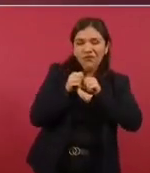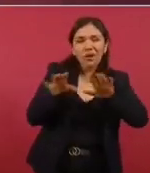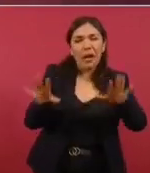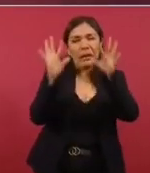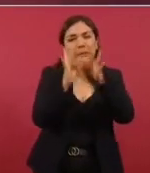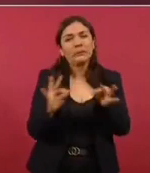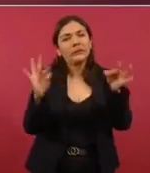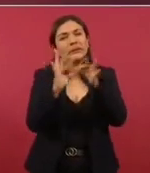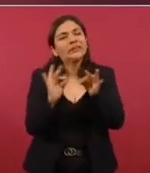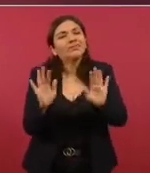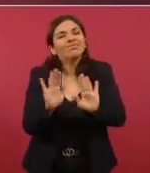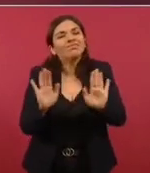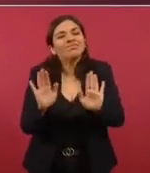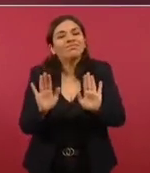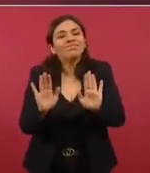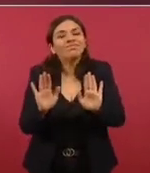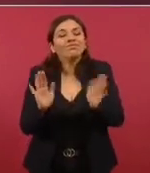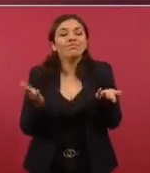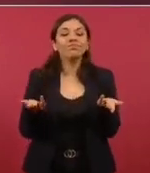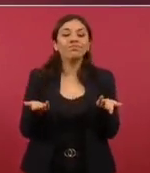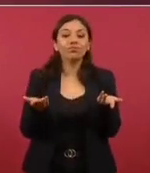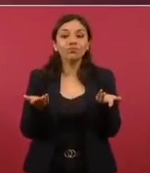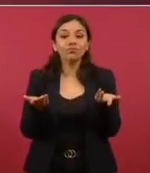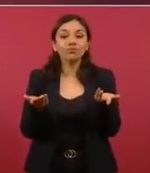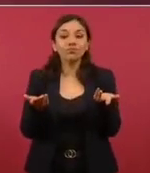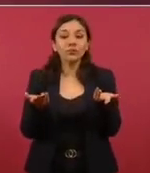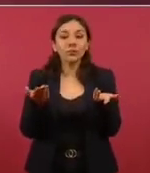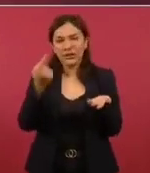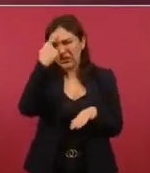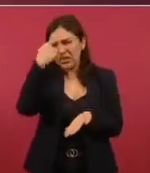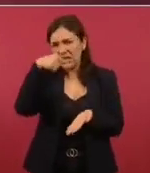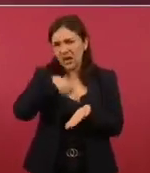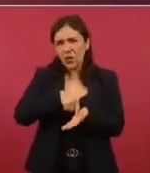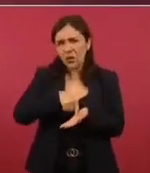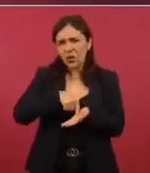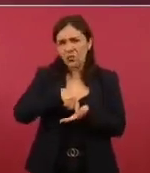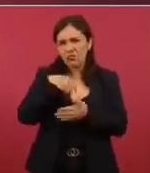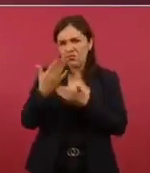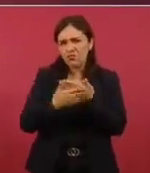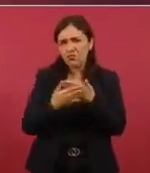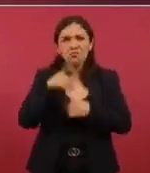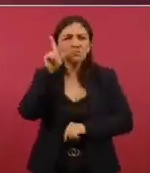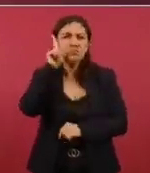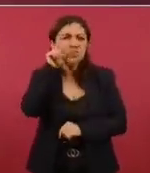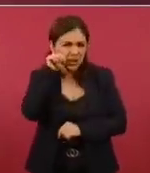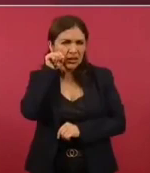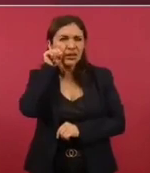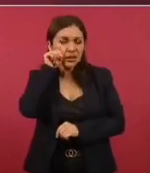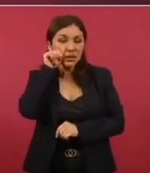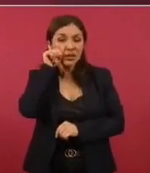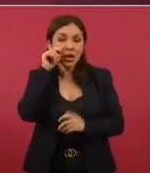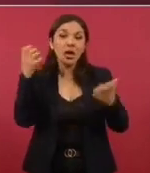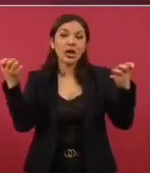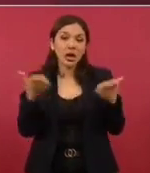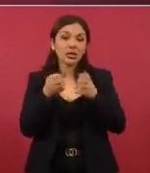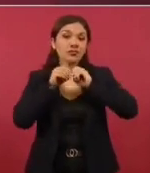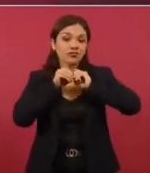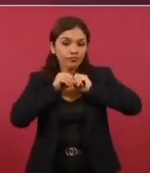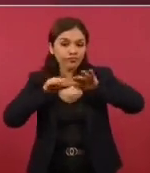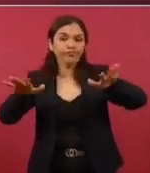creo que mañana se va a dar a conocer